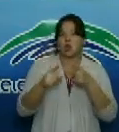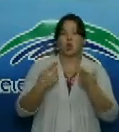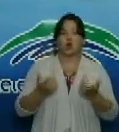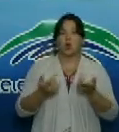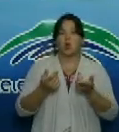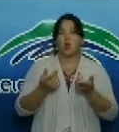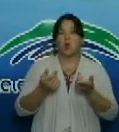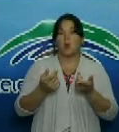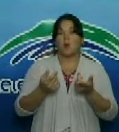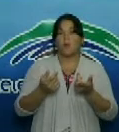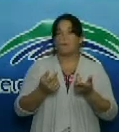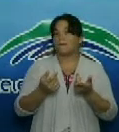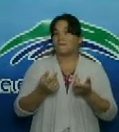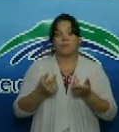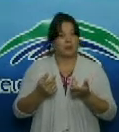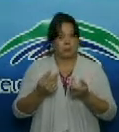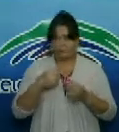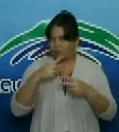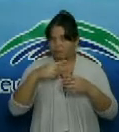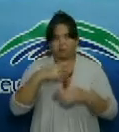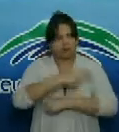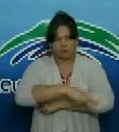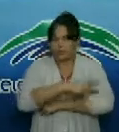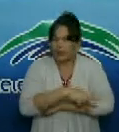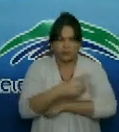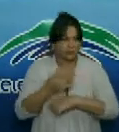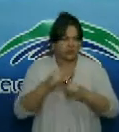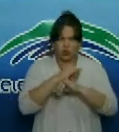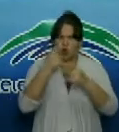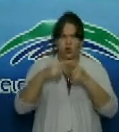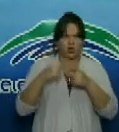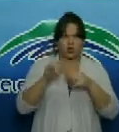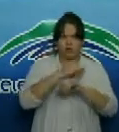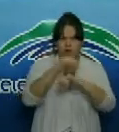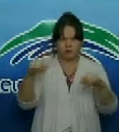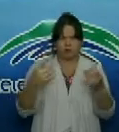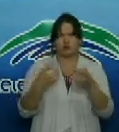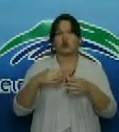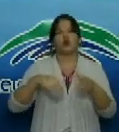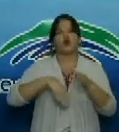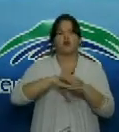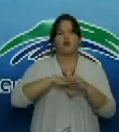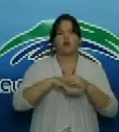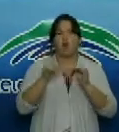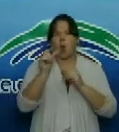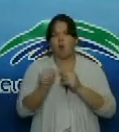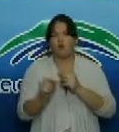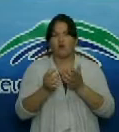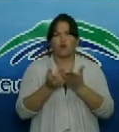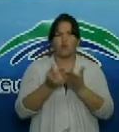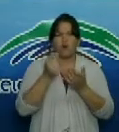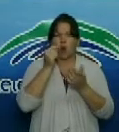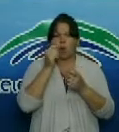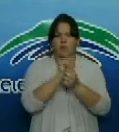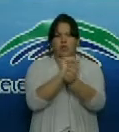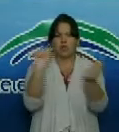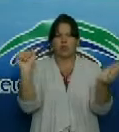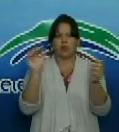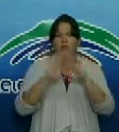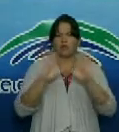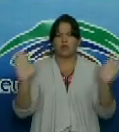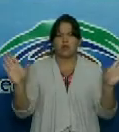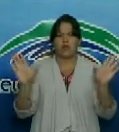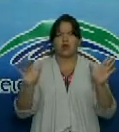día 12 de junio otras noticias el futbolista cubano Sandro Cutiño fue dejado libre por el